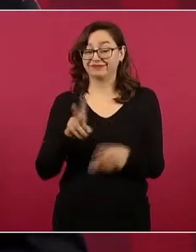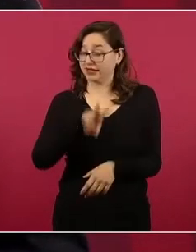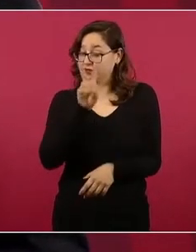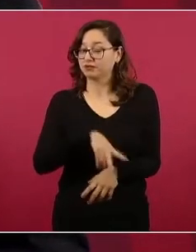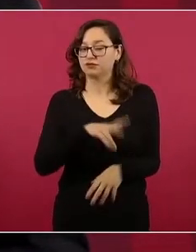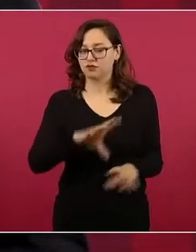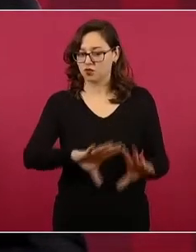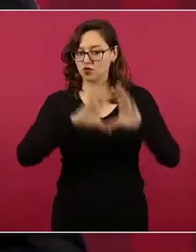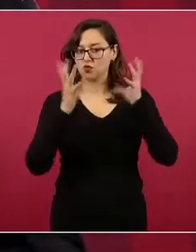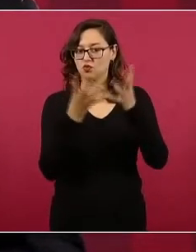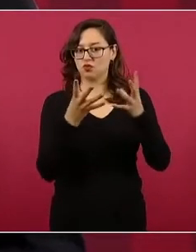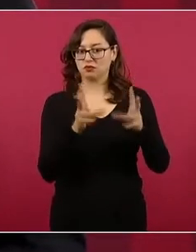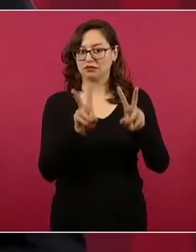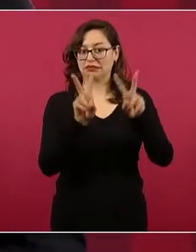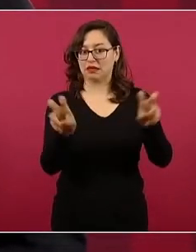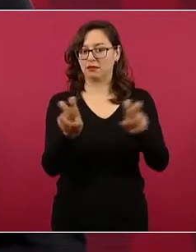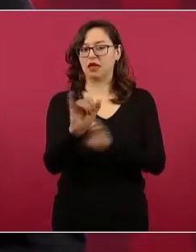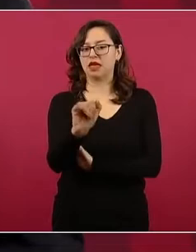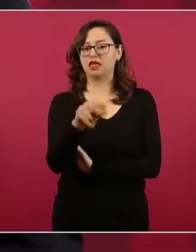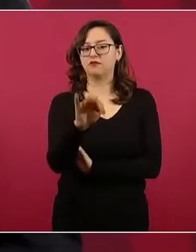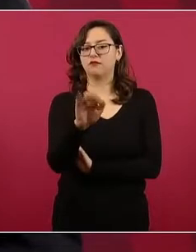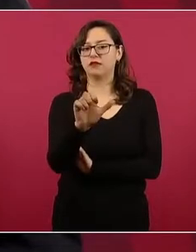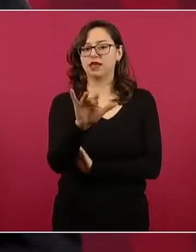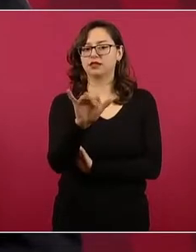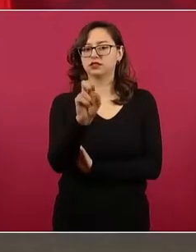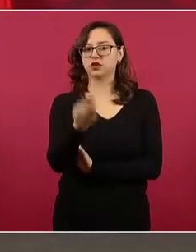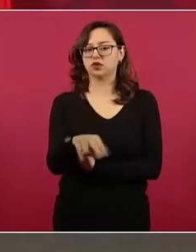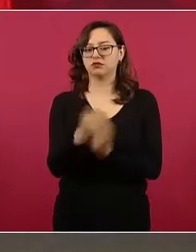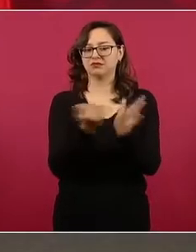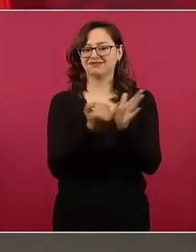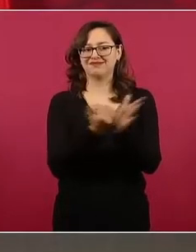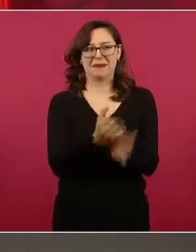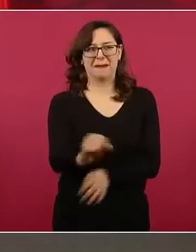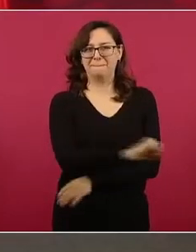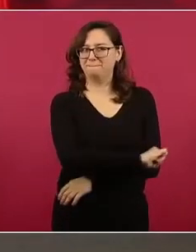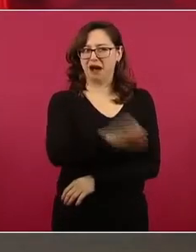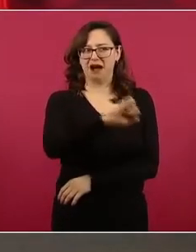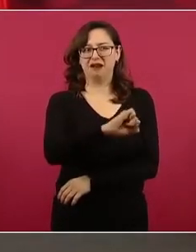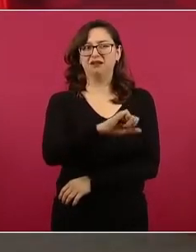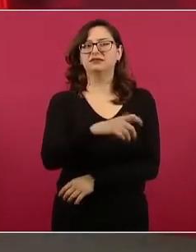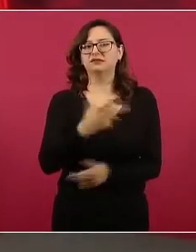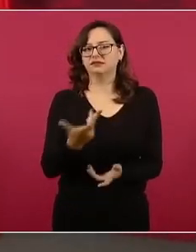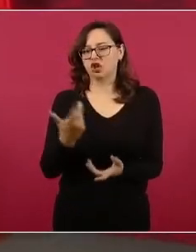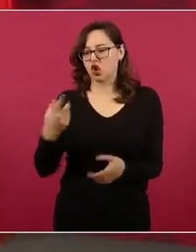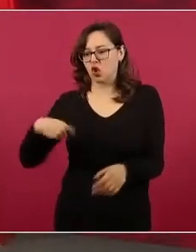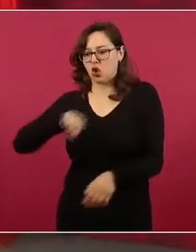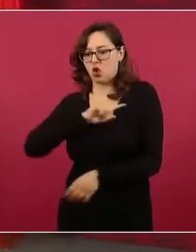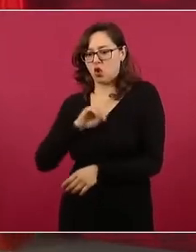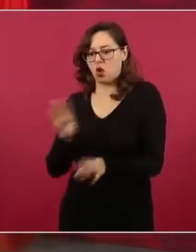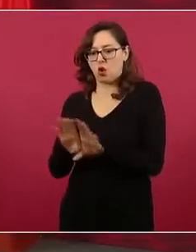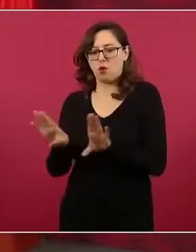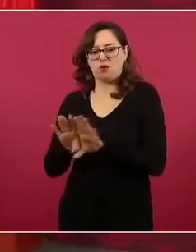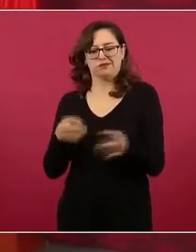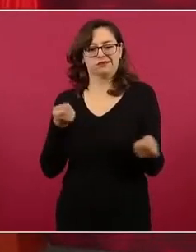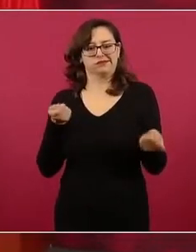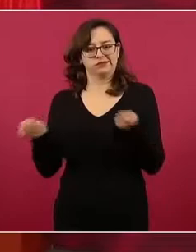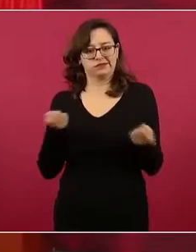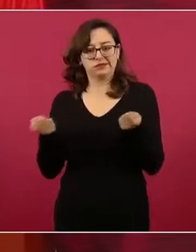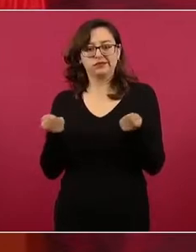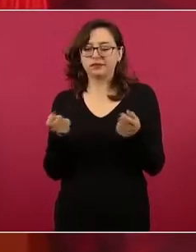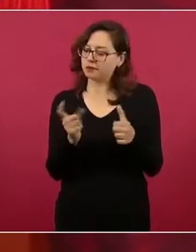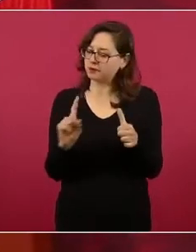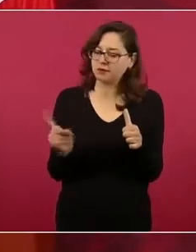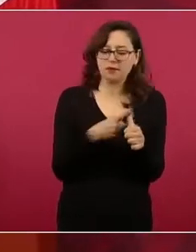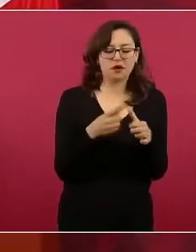lo hemos dicho aquí varias veces, lo principal es producir,